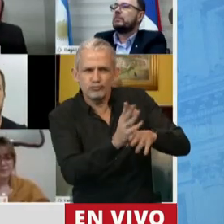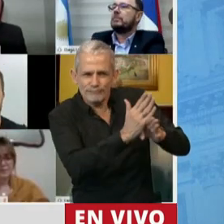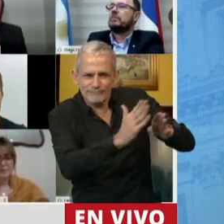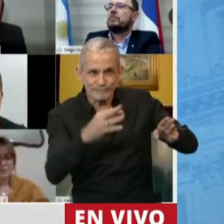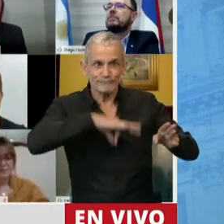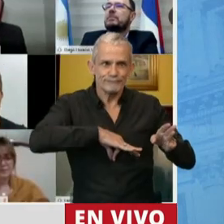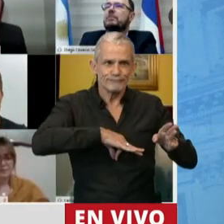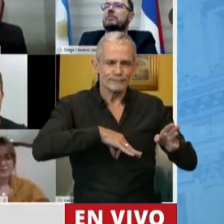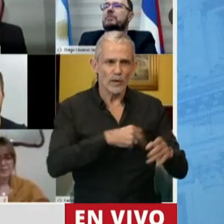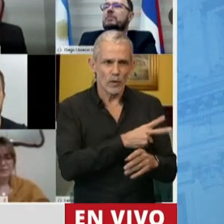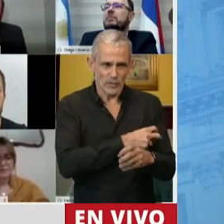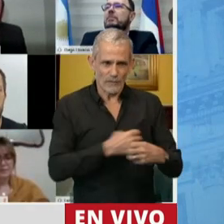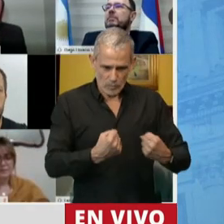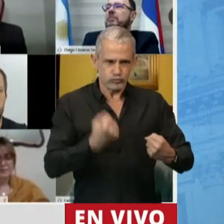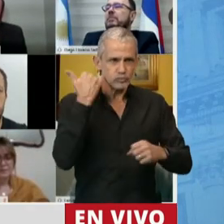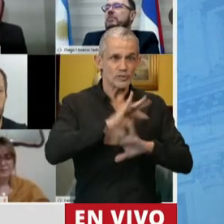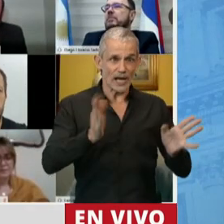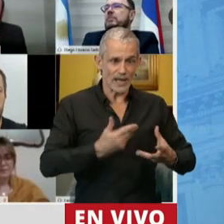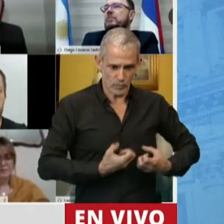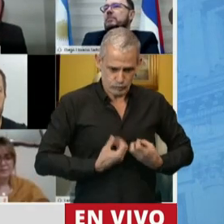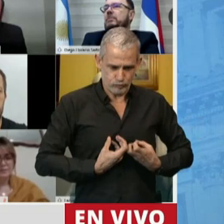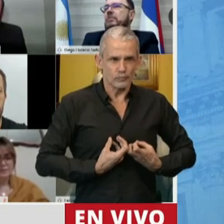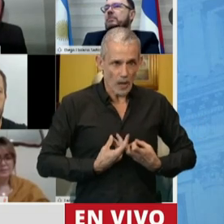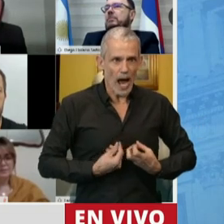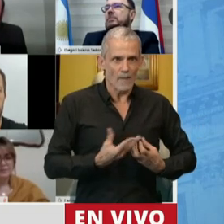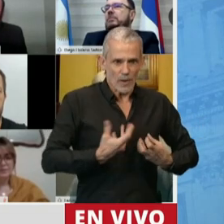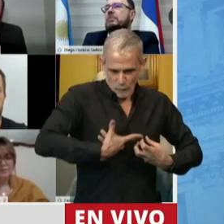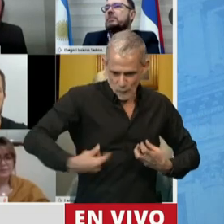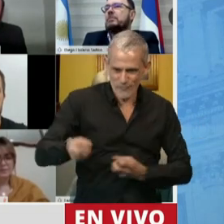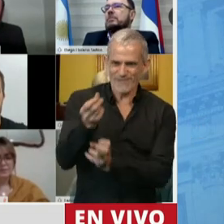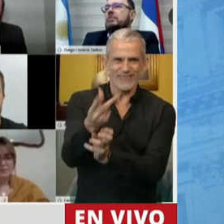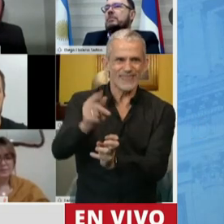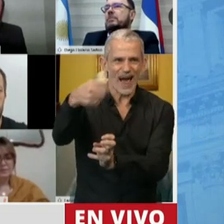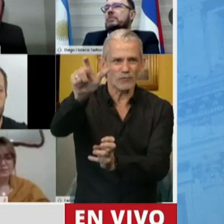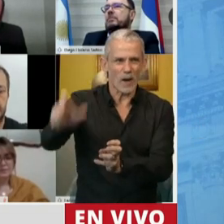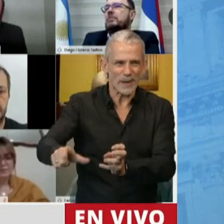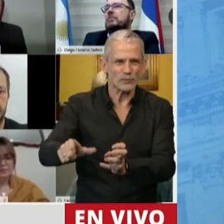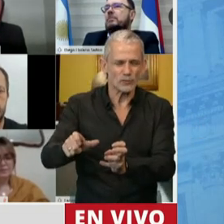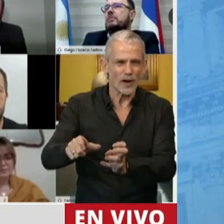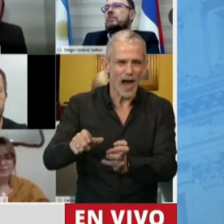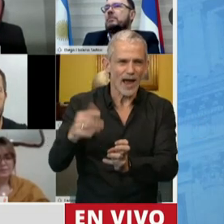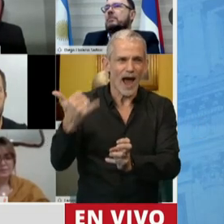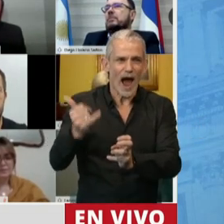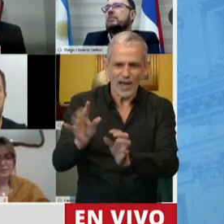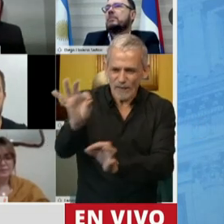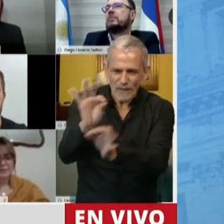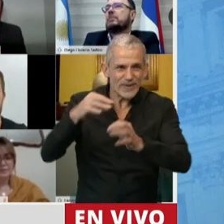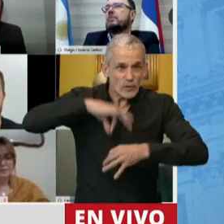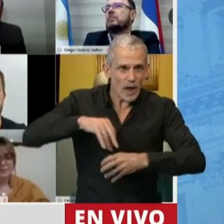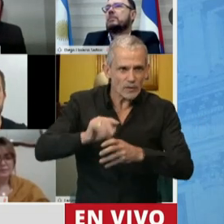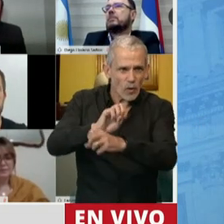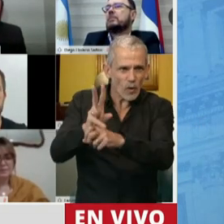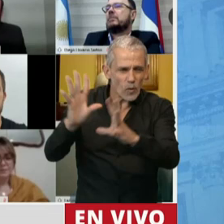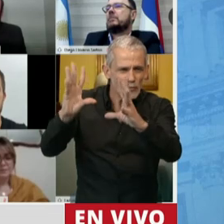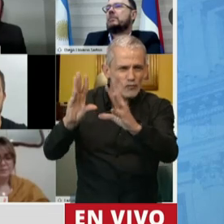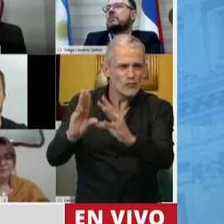y que han generado anticuerpos, generen esos anticuerpos para que esa carga viral que afecta a quienes están transitando la enfermedad se reduzca